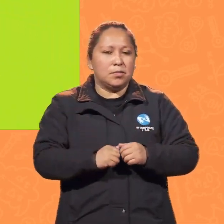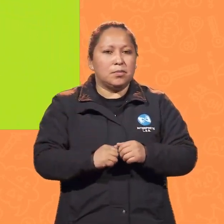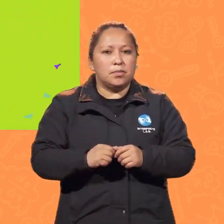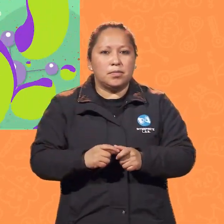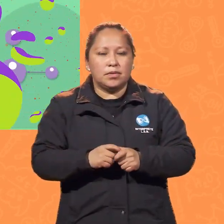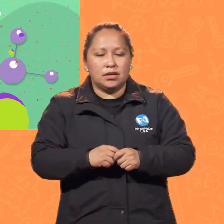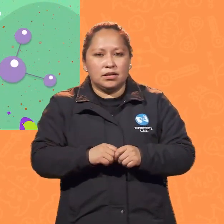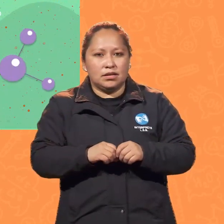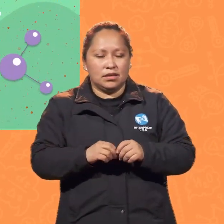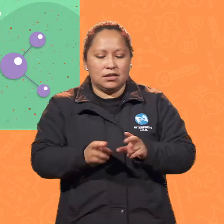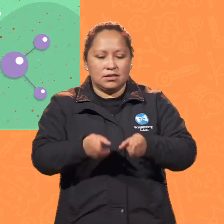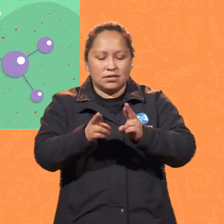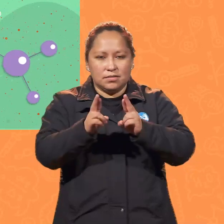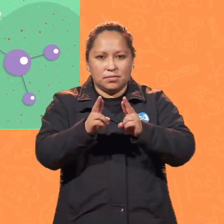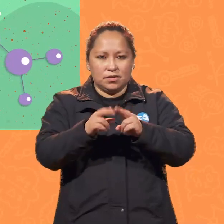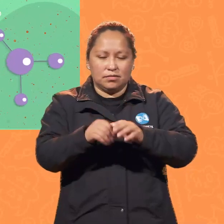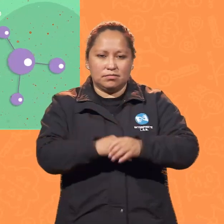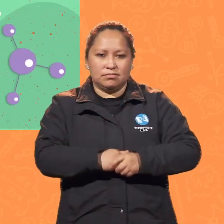dirección.